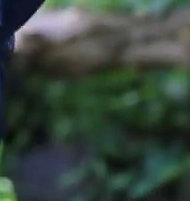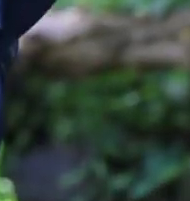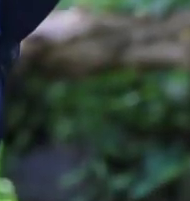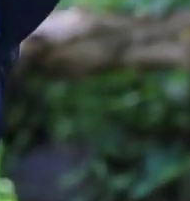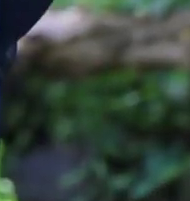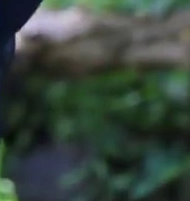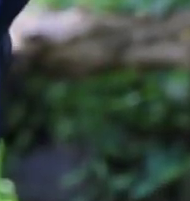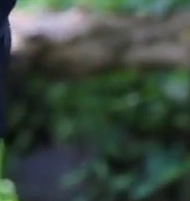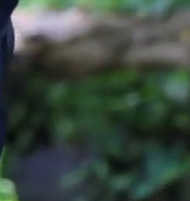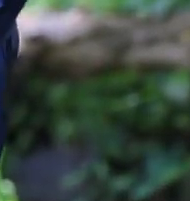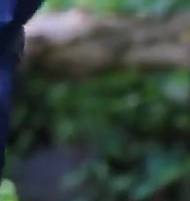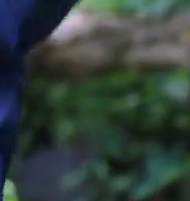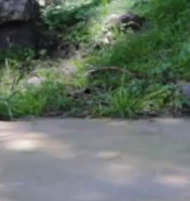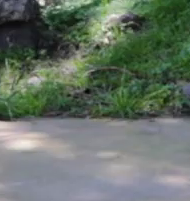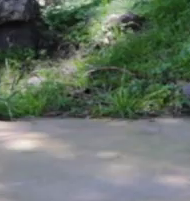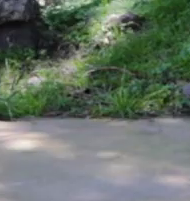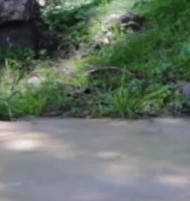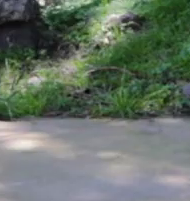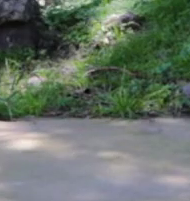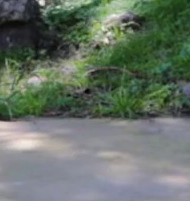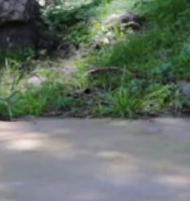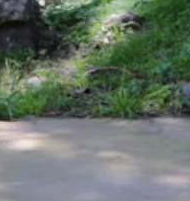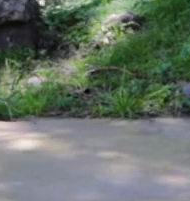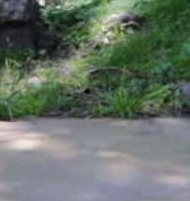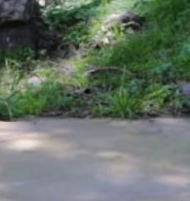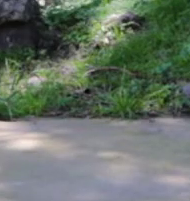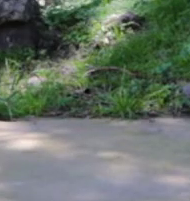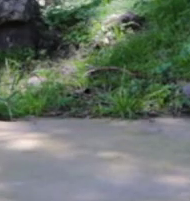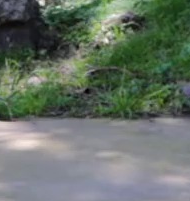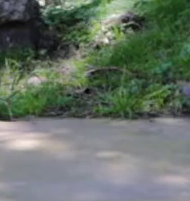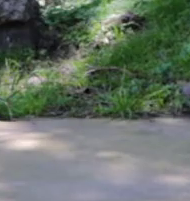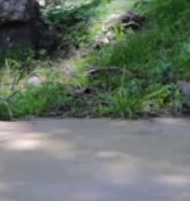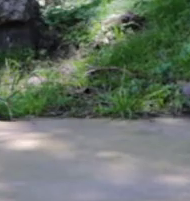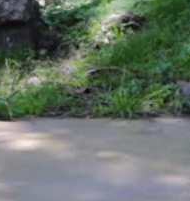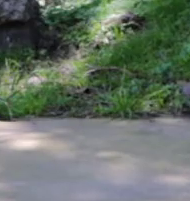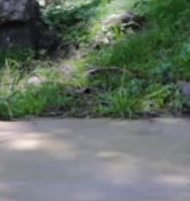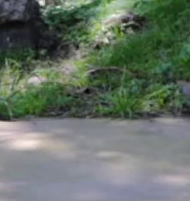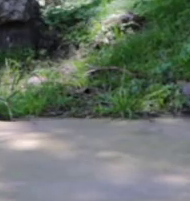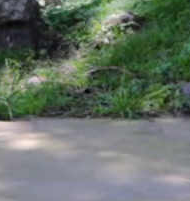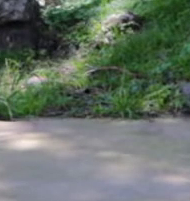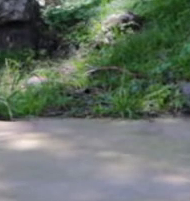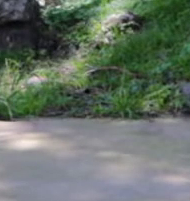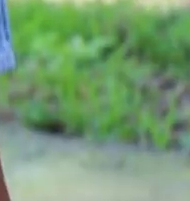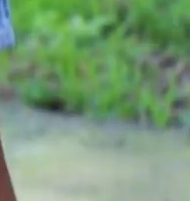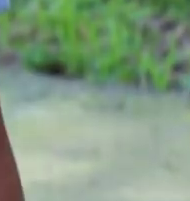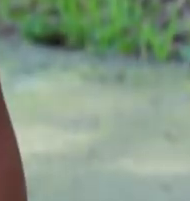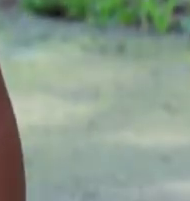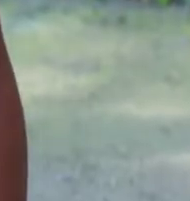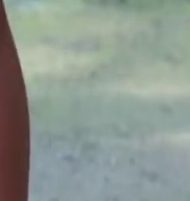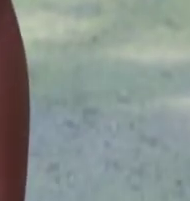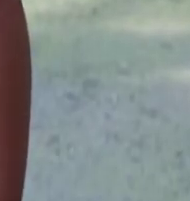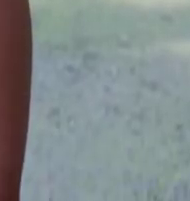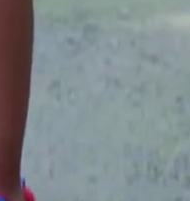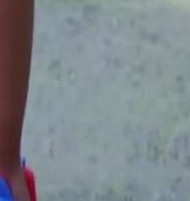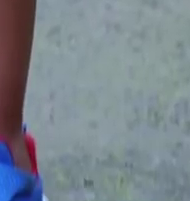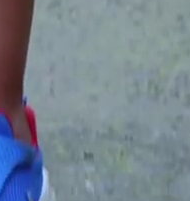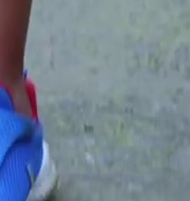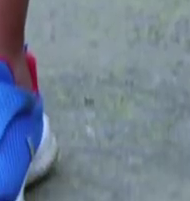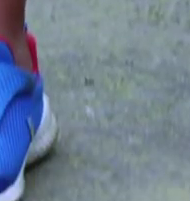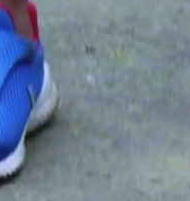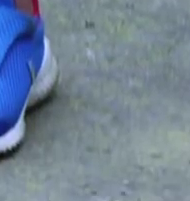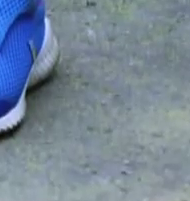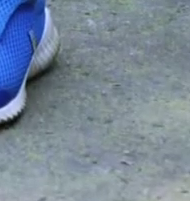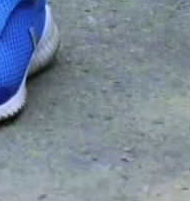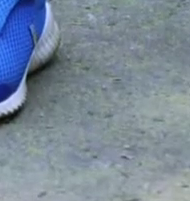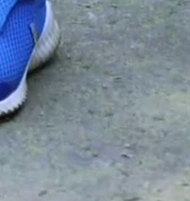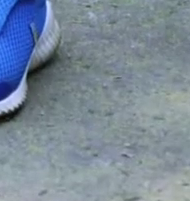muy bien. Claro que sí. Bien, descansamos, Jair. Bajamos los brazos, respiramos,